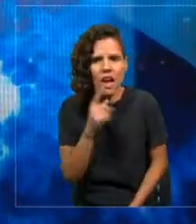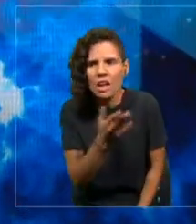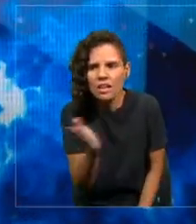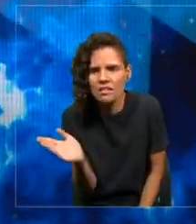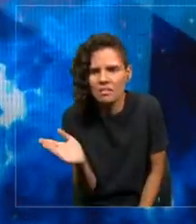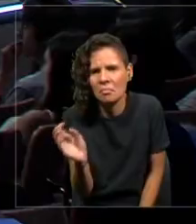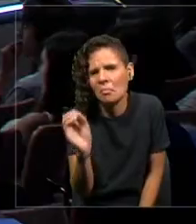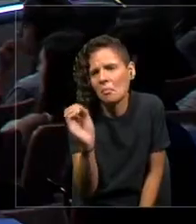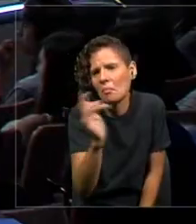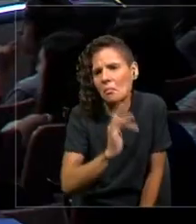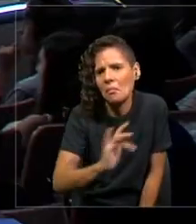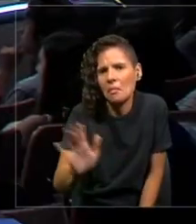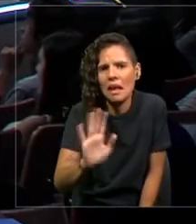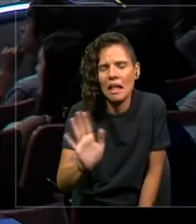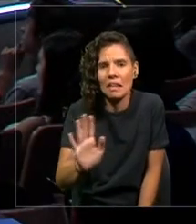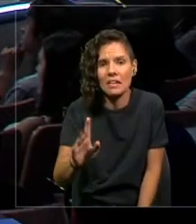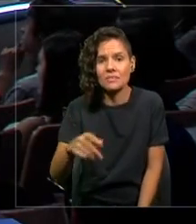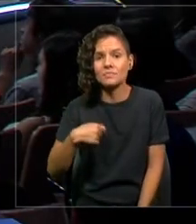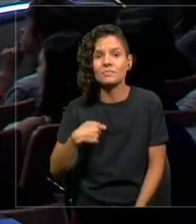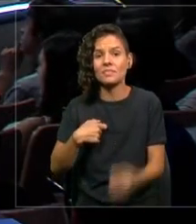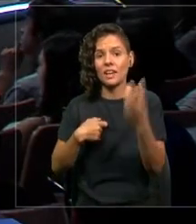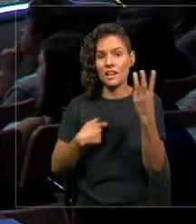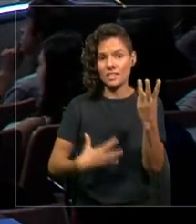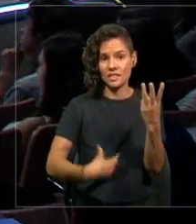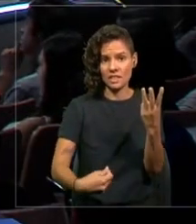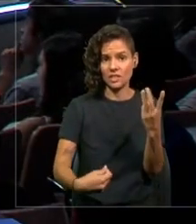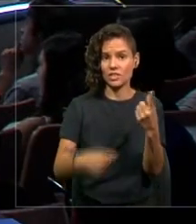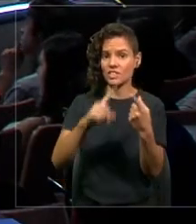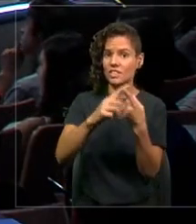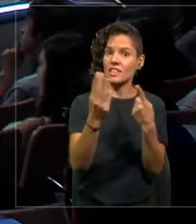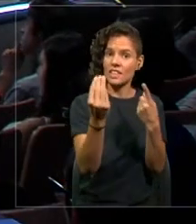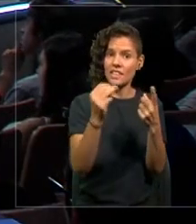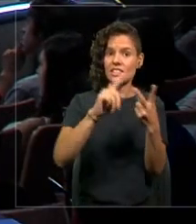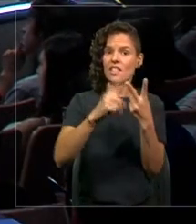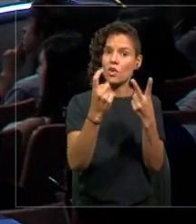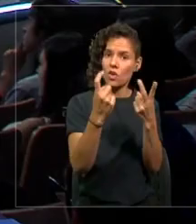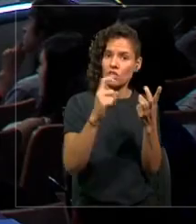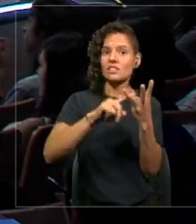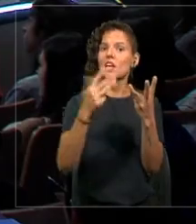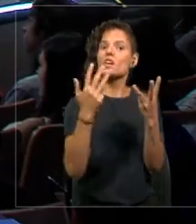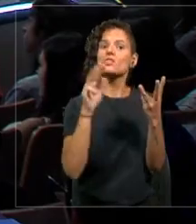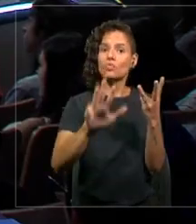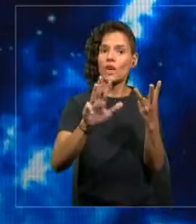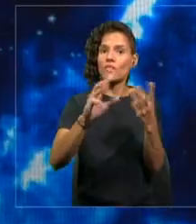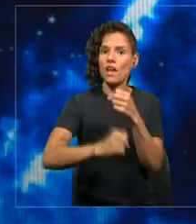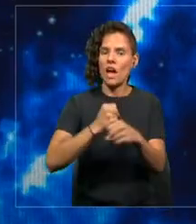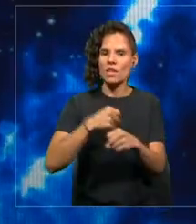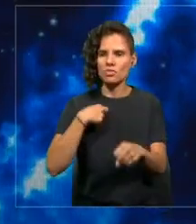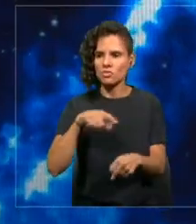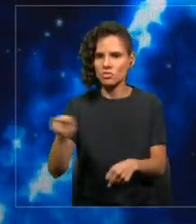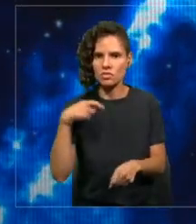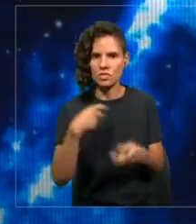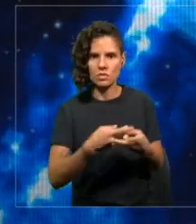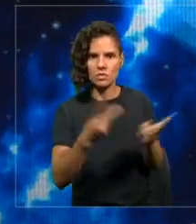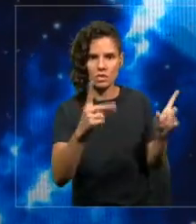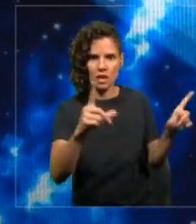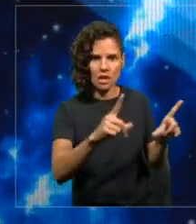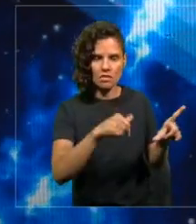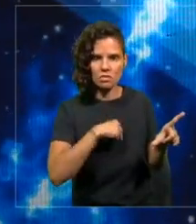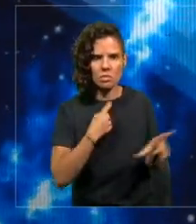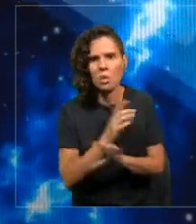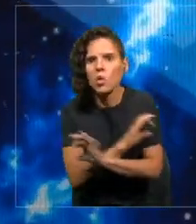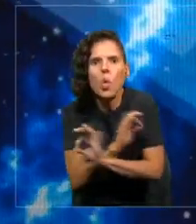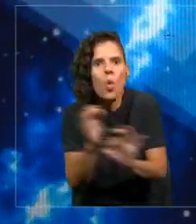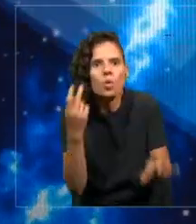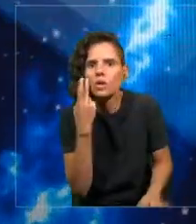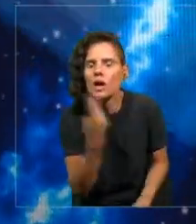Tengo tres hijos, 13, 11 y 9 años. No tienen idea de lo que es televisión abierta. Nunca lo han visto en